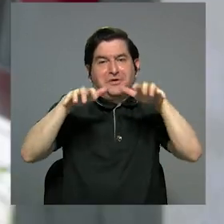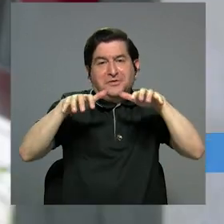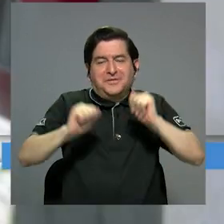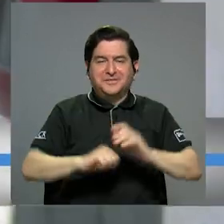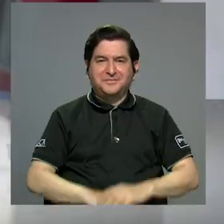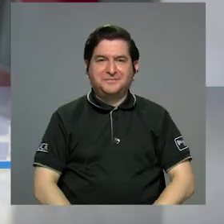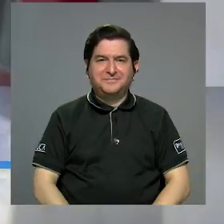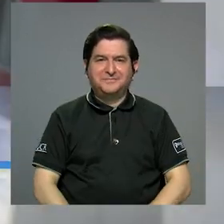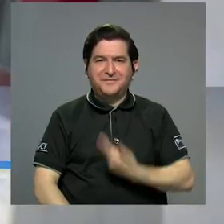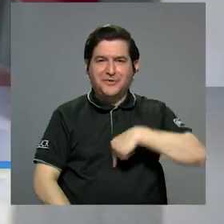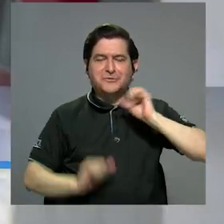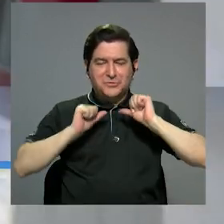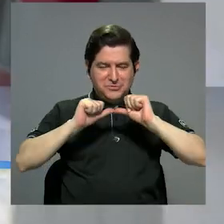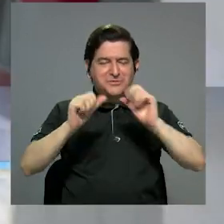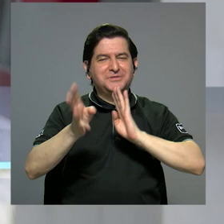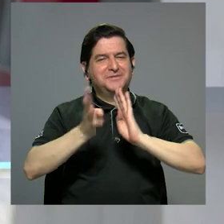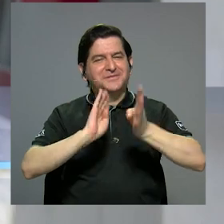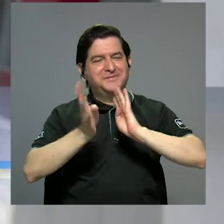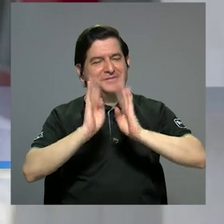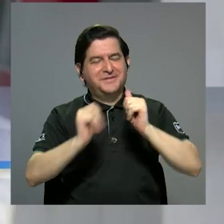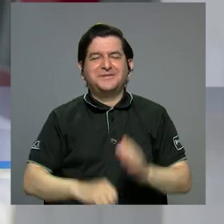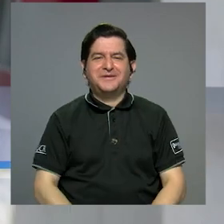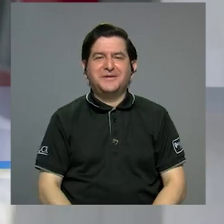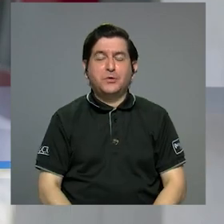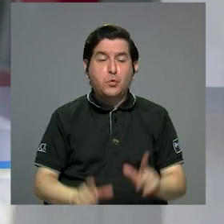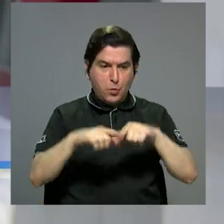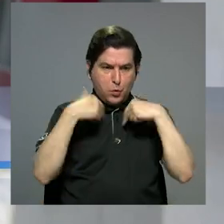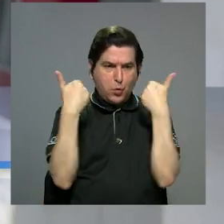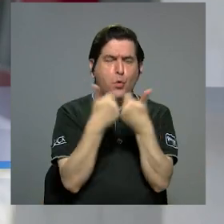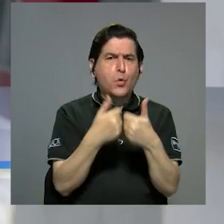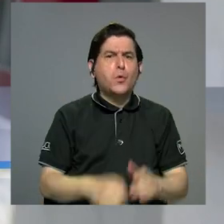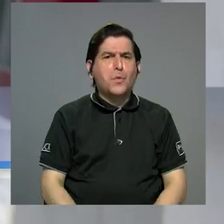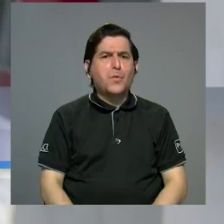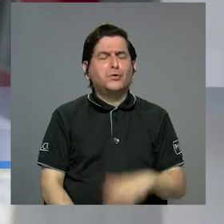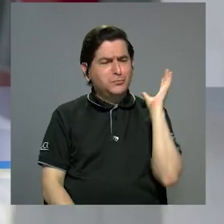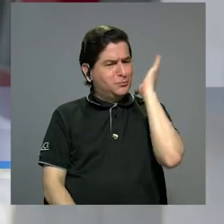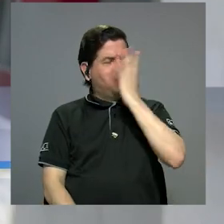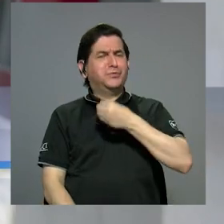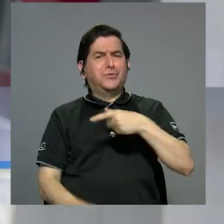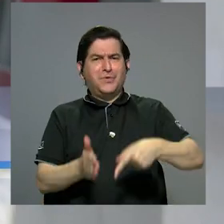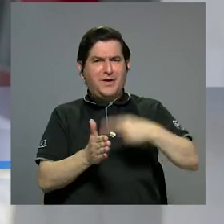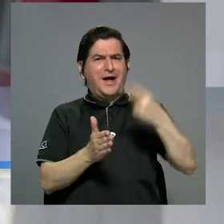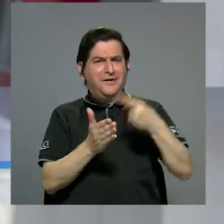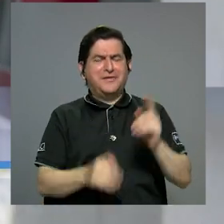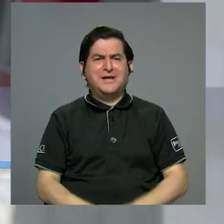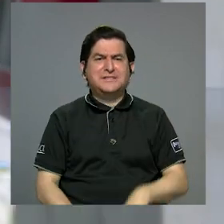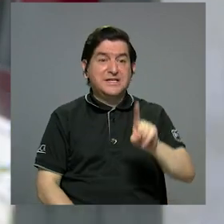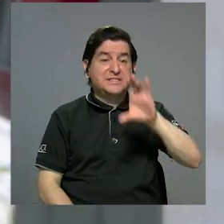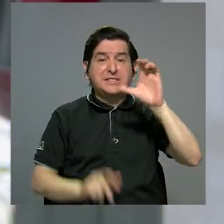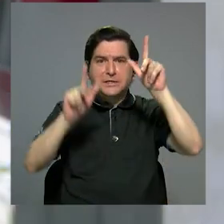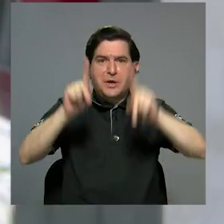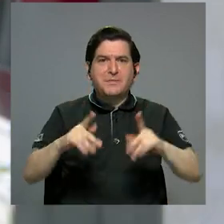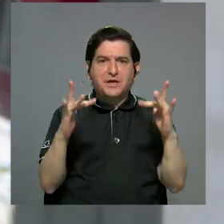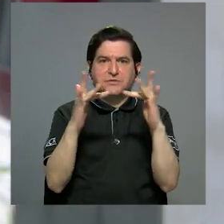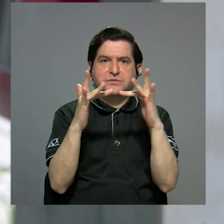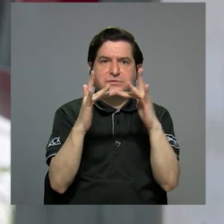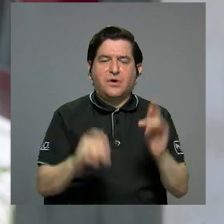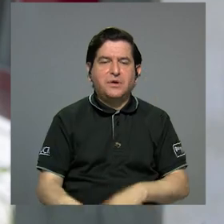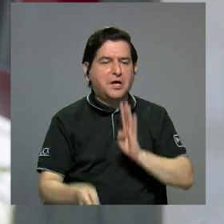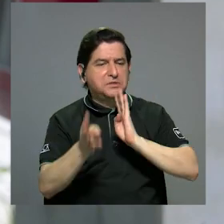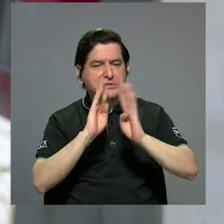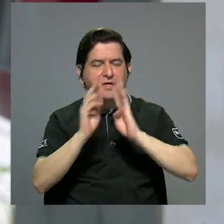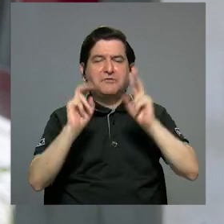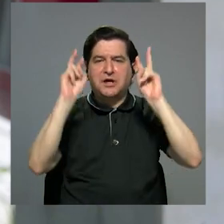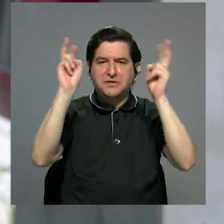cerrar el auditorio, de quedarnos conversando. Entonces tenemos unos grupos muy muy bonitos, a veces hay 100